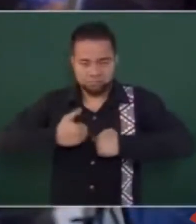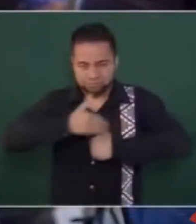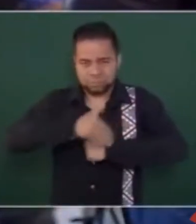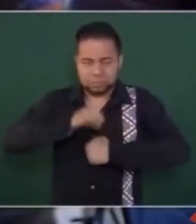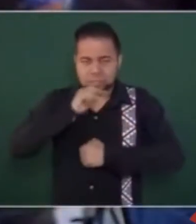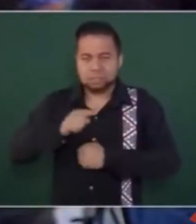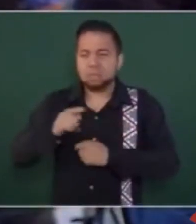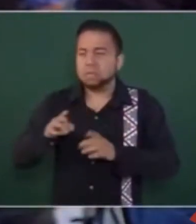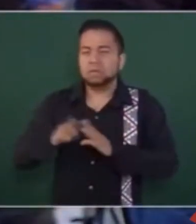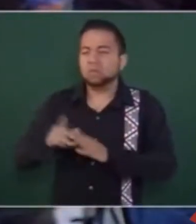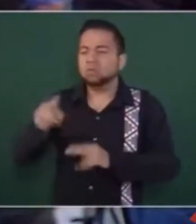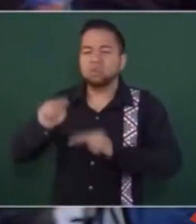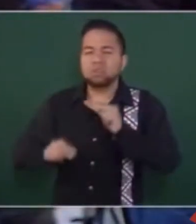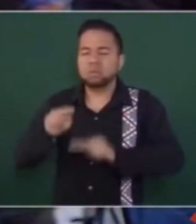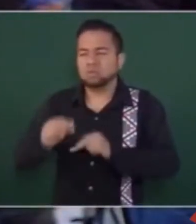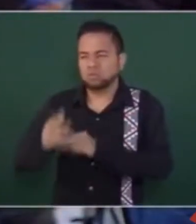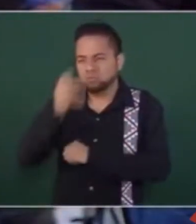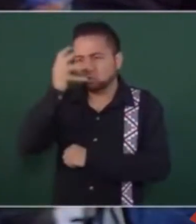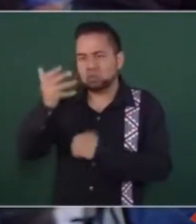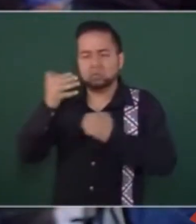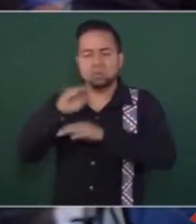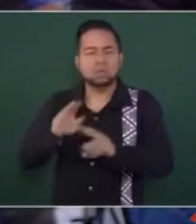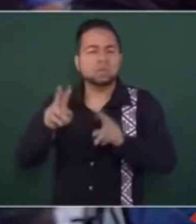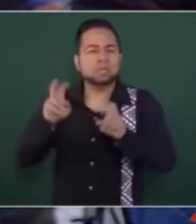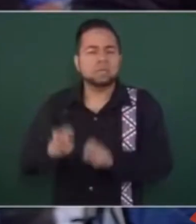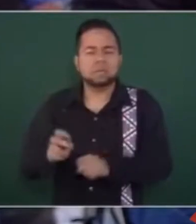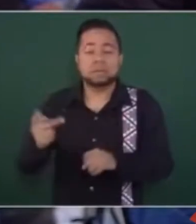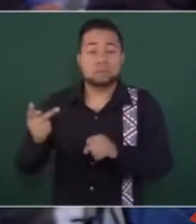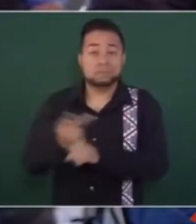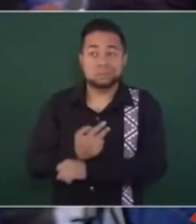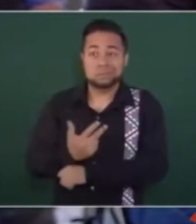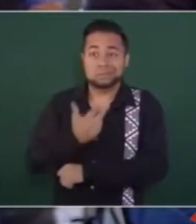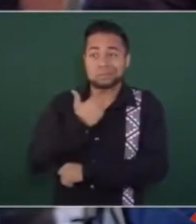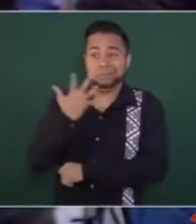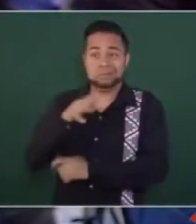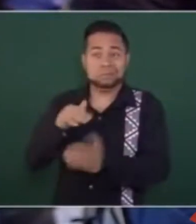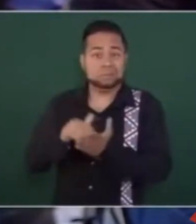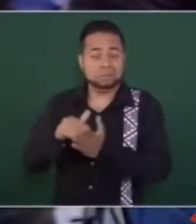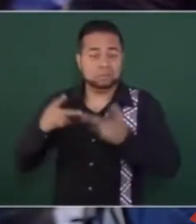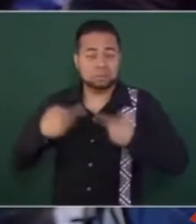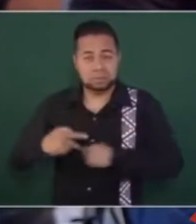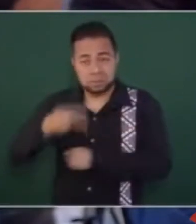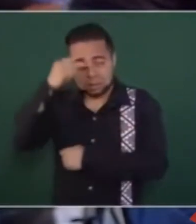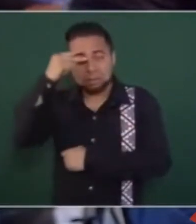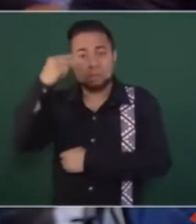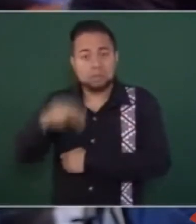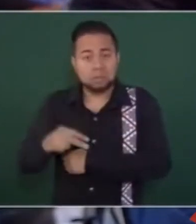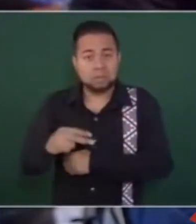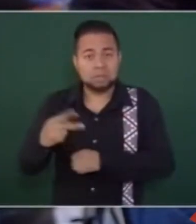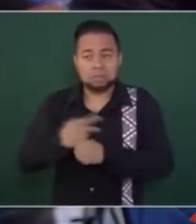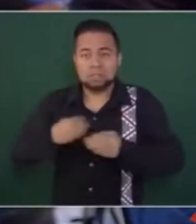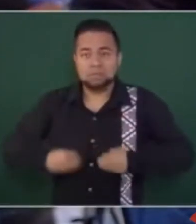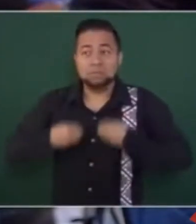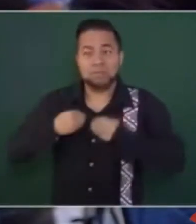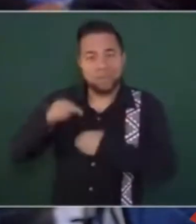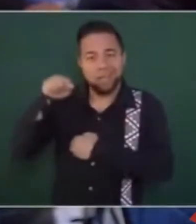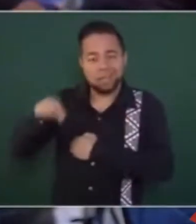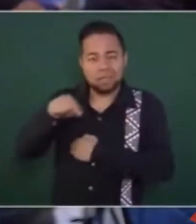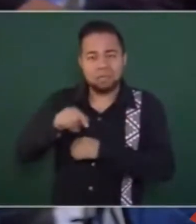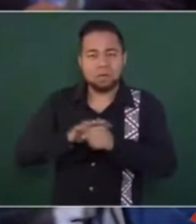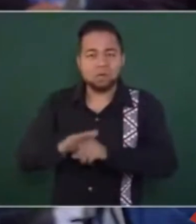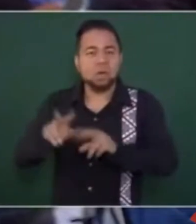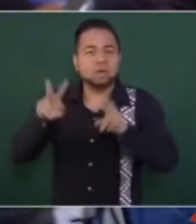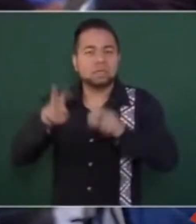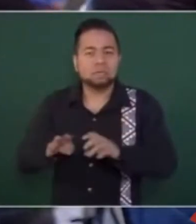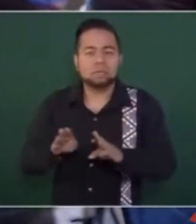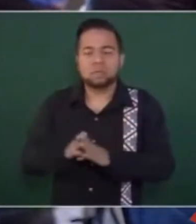segunda penaliza el nivel justamente sobre ese tema afectaría a 10 millones de mexicanos que ya viven ahí, el tema